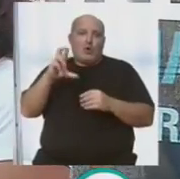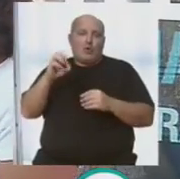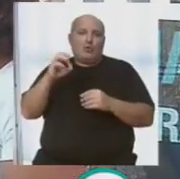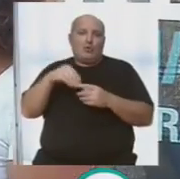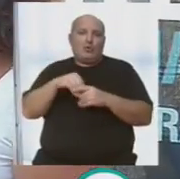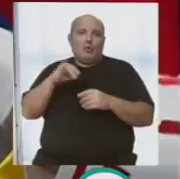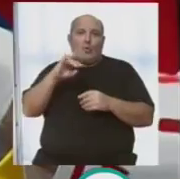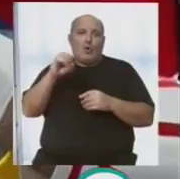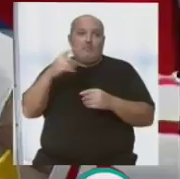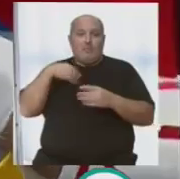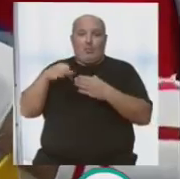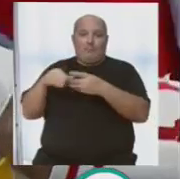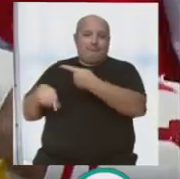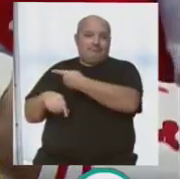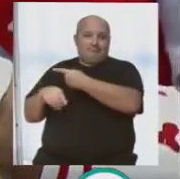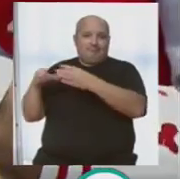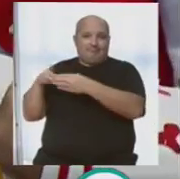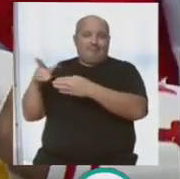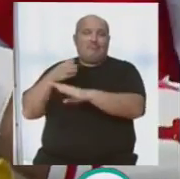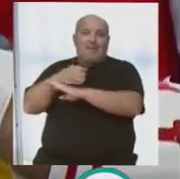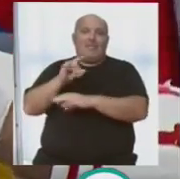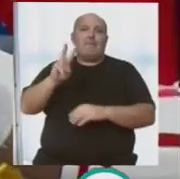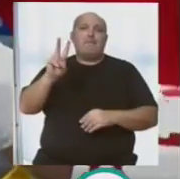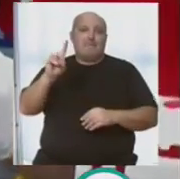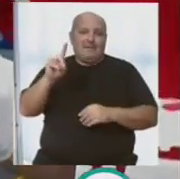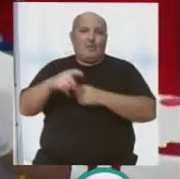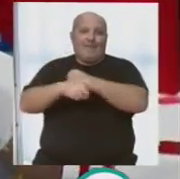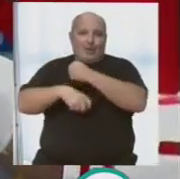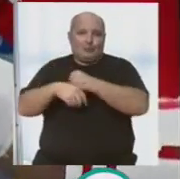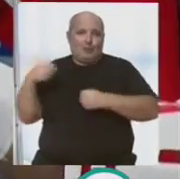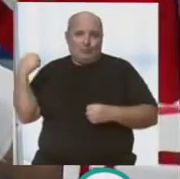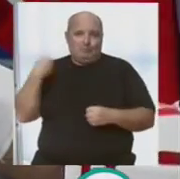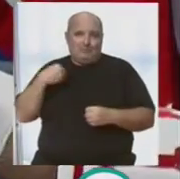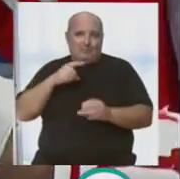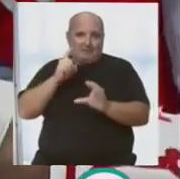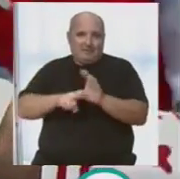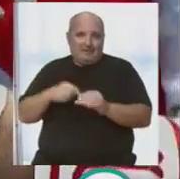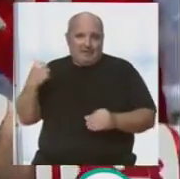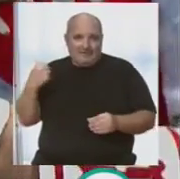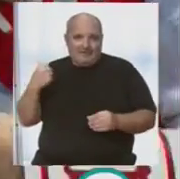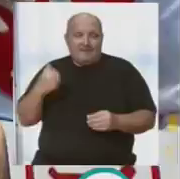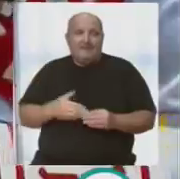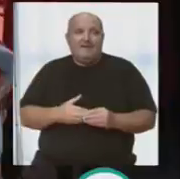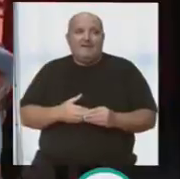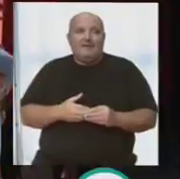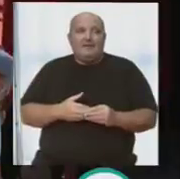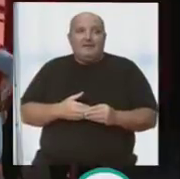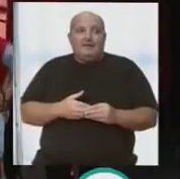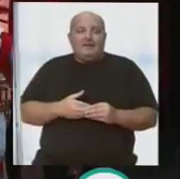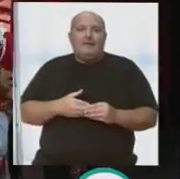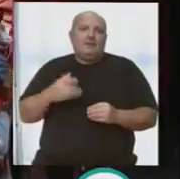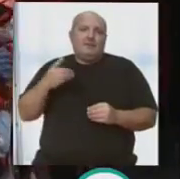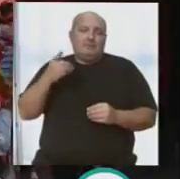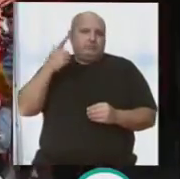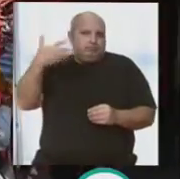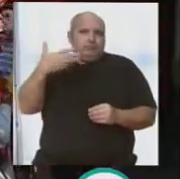que es el Coro de Julio Paredo, que ya Julio está un poquito más recuperadito de salud, desde aquí un beso a Julio. Y creo que está más animadito. Está